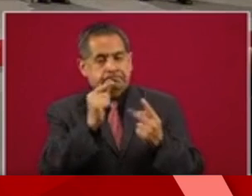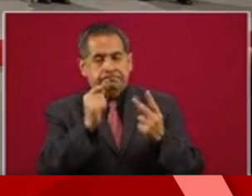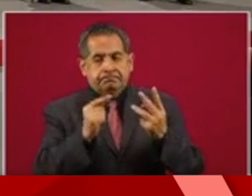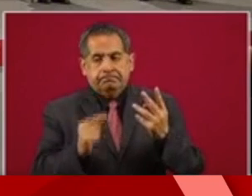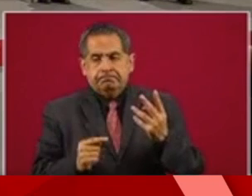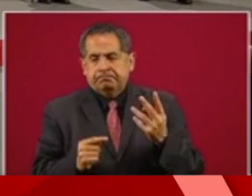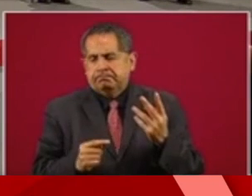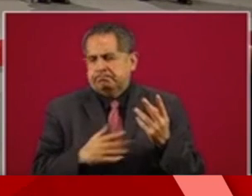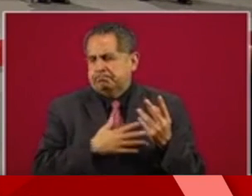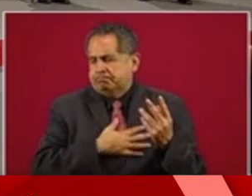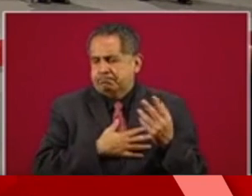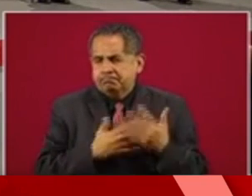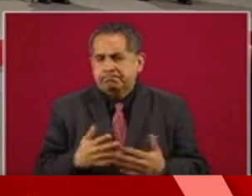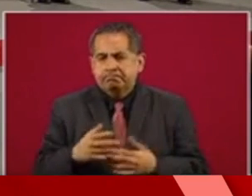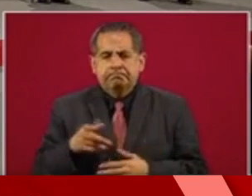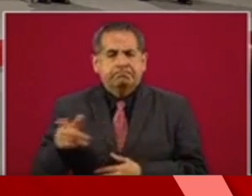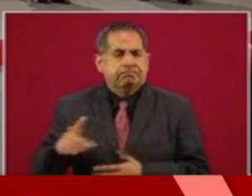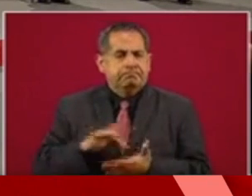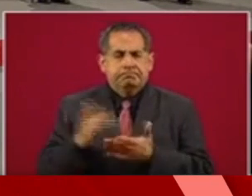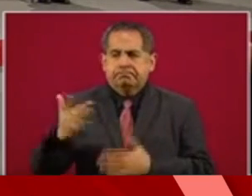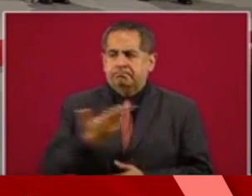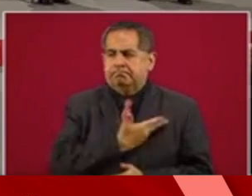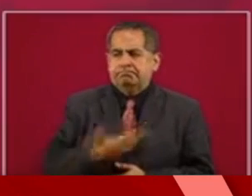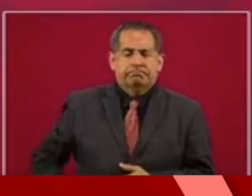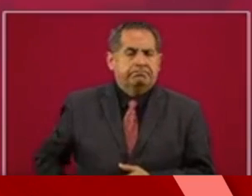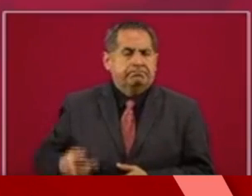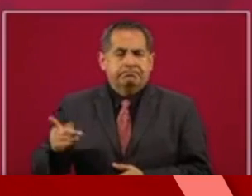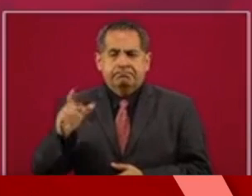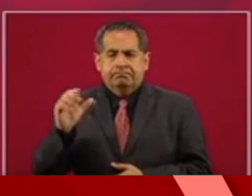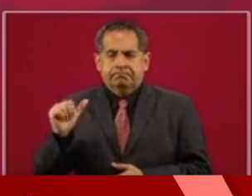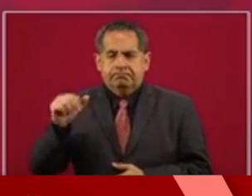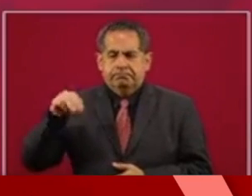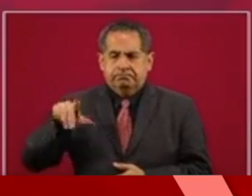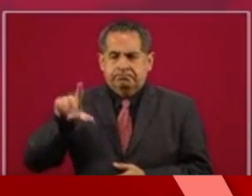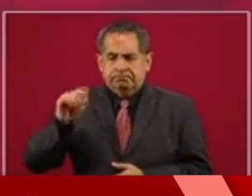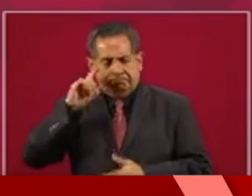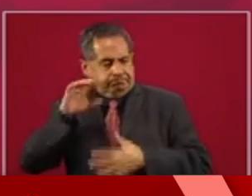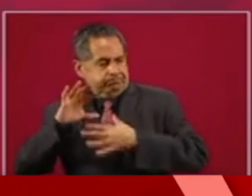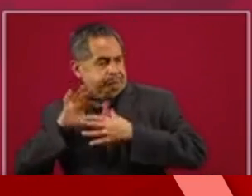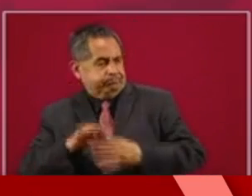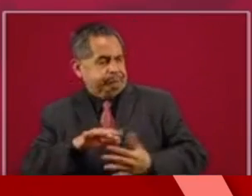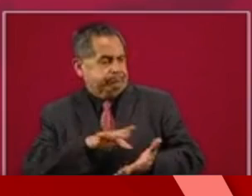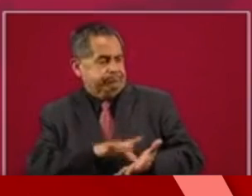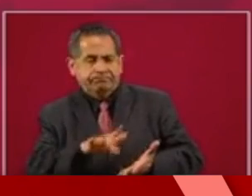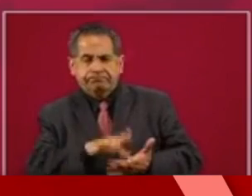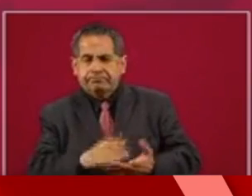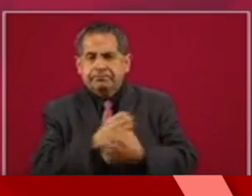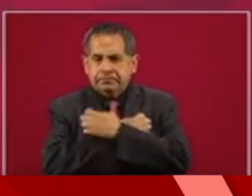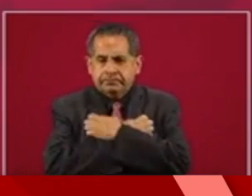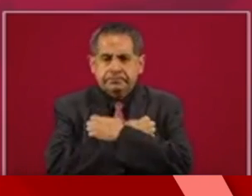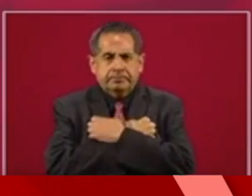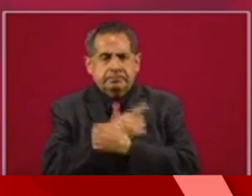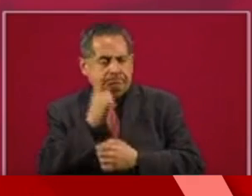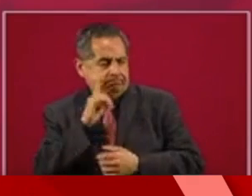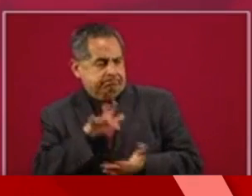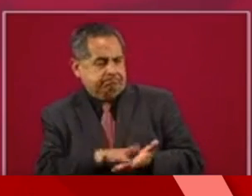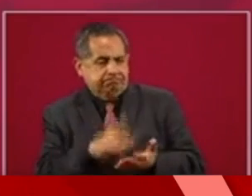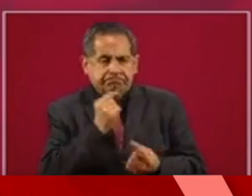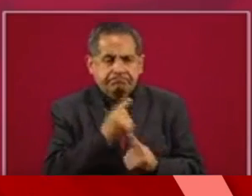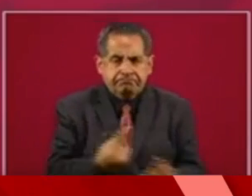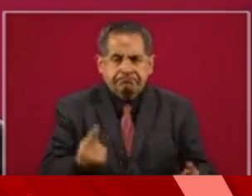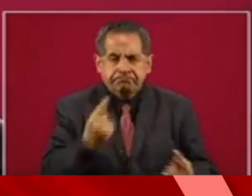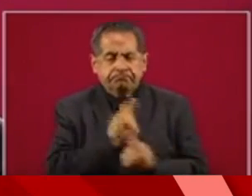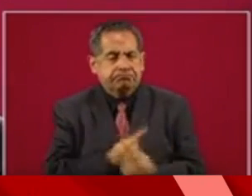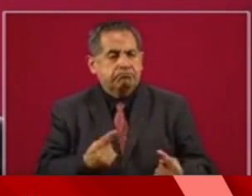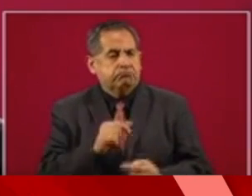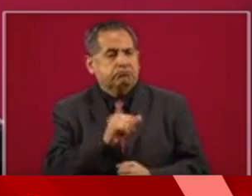sin el compromiso que tiene nuestro presidente Andrés Manuel López Obrador con la educación, con nuestras niñas y niños y